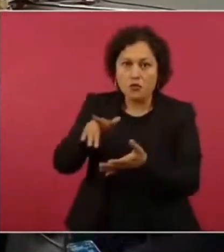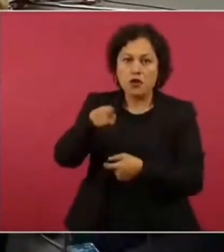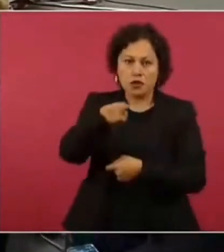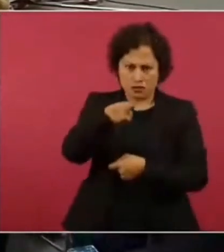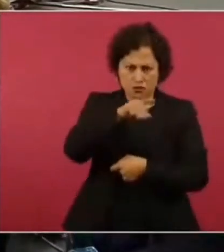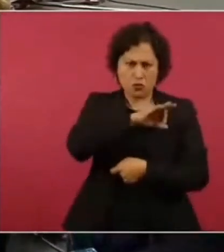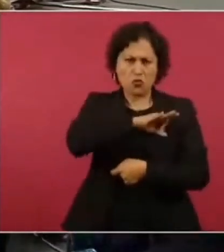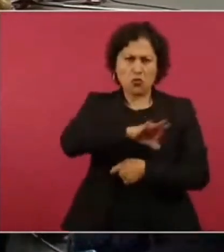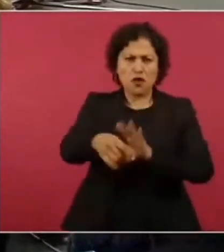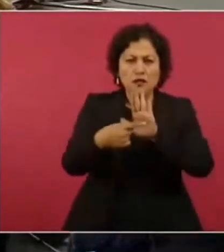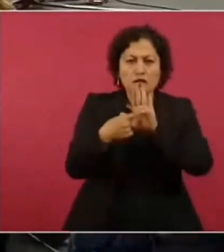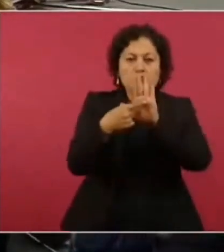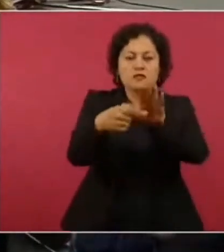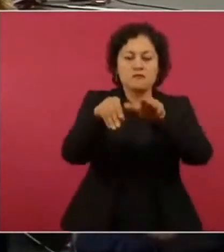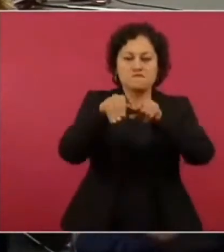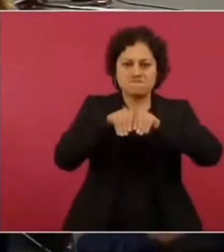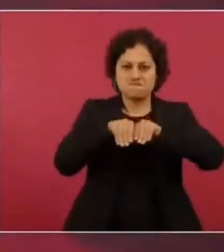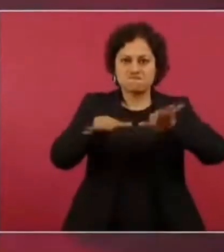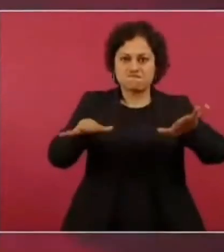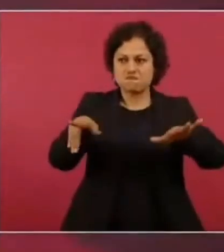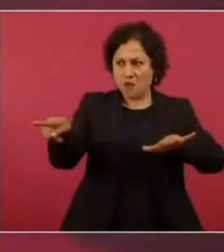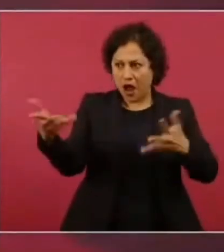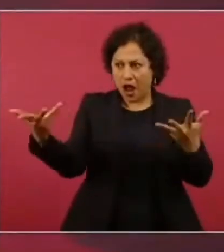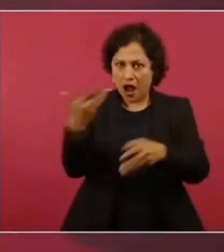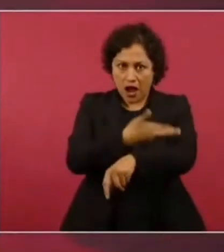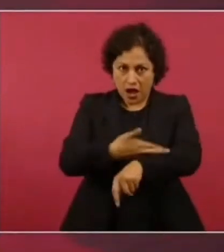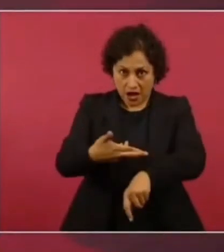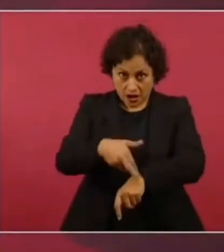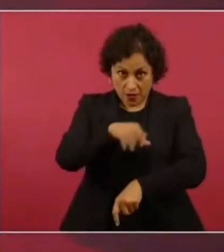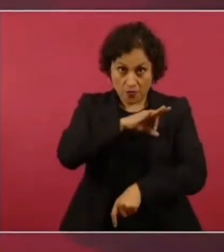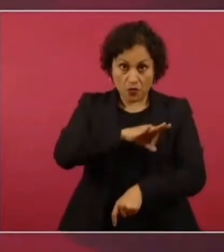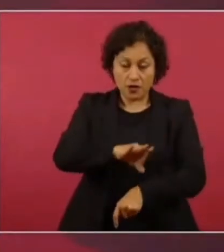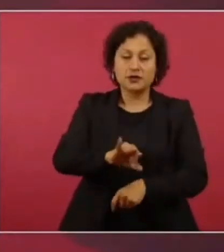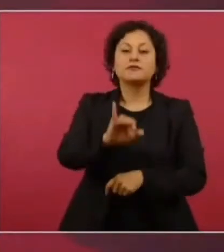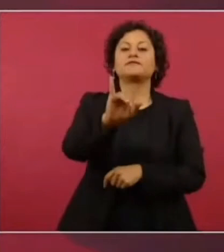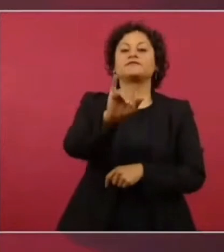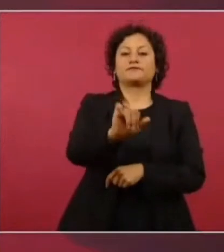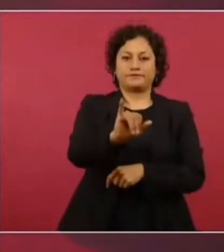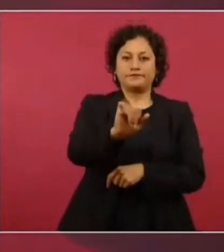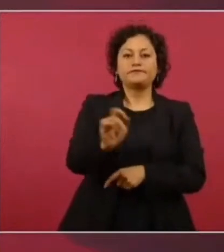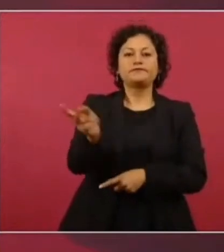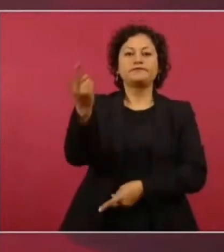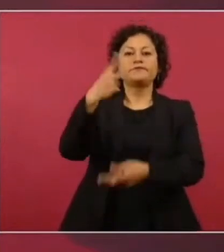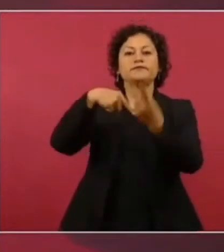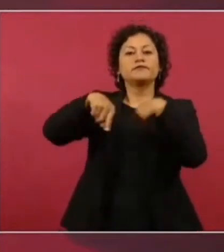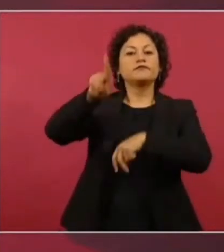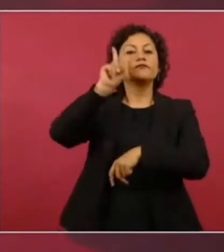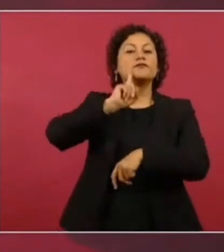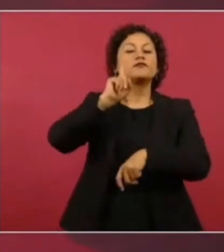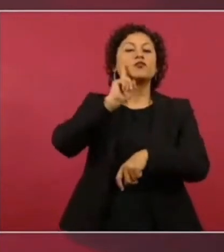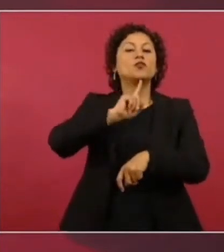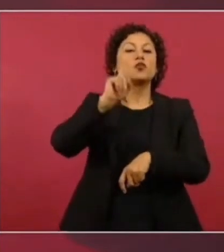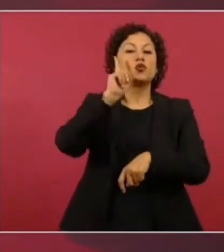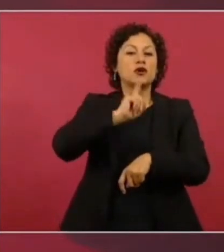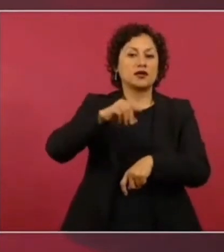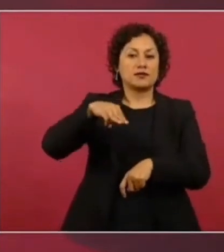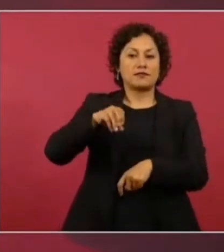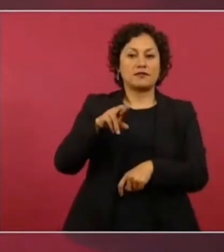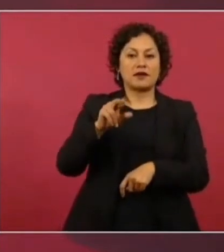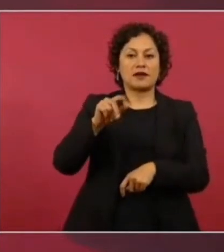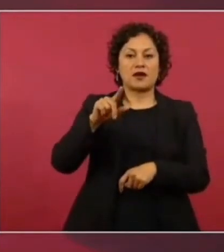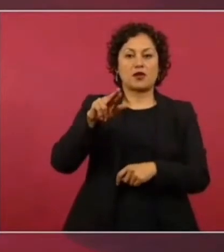cómo hacerlo? ¿Cuál que paso a seguir? Cuando esté aquí María Luisa, que va a estar de Medio Ambiente,